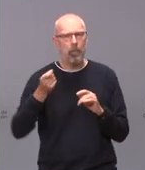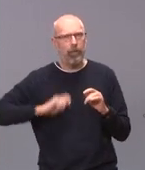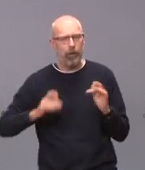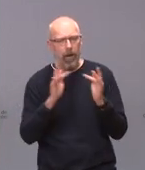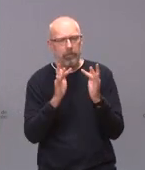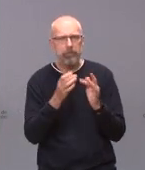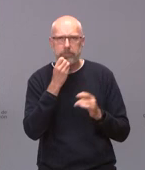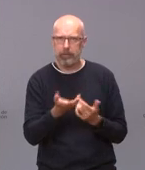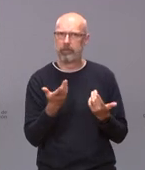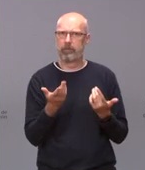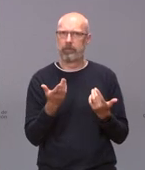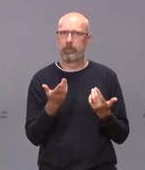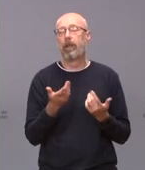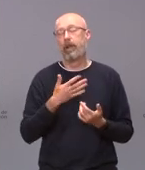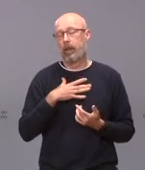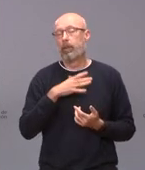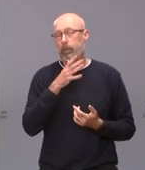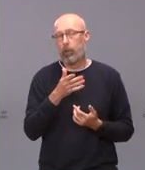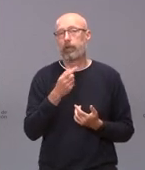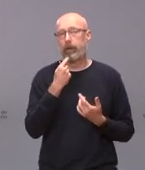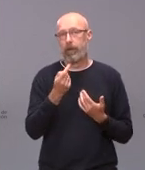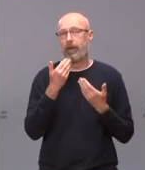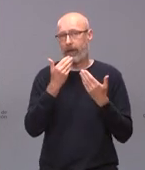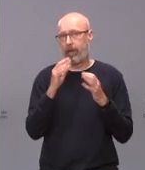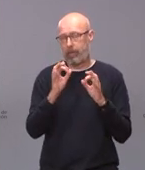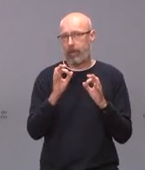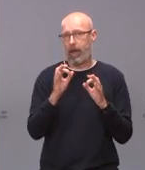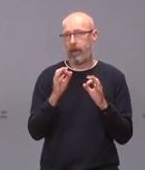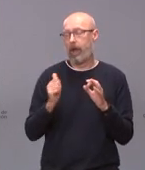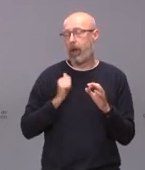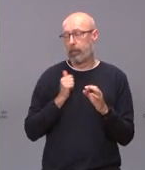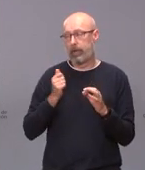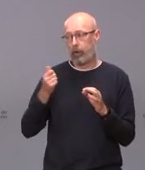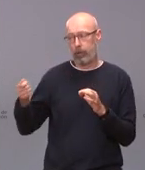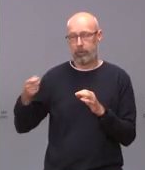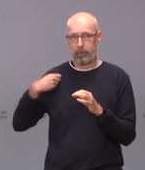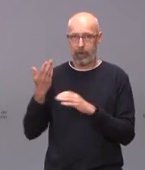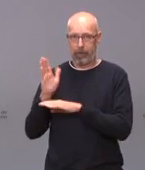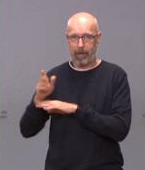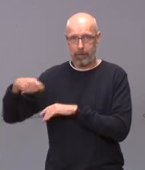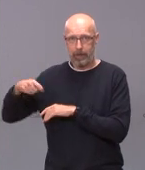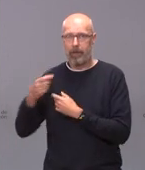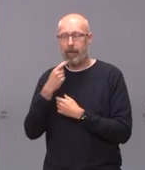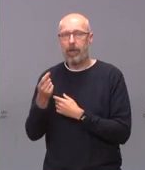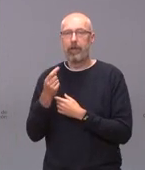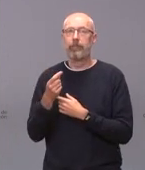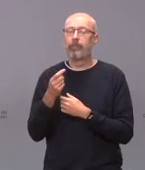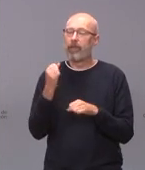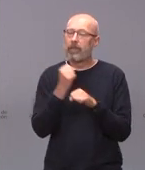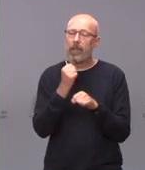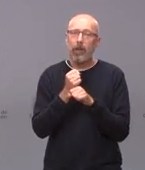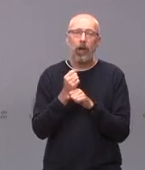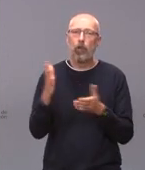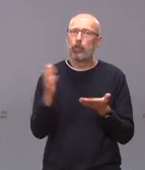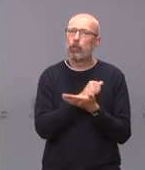agradecer muy especialmente, y aprovechando que está aquí también el consejero de la Presidencia, que también lo dijo este fin de semana, la labor de todas nuestras delegaciones